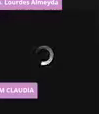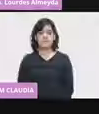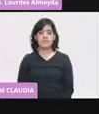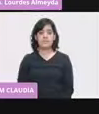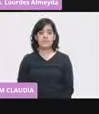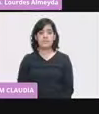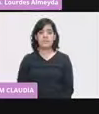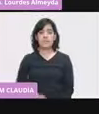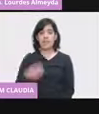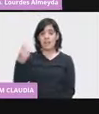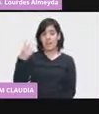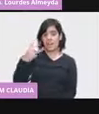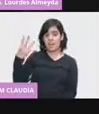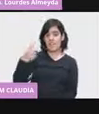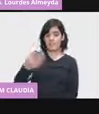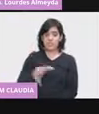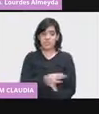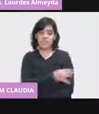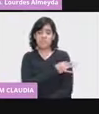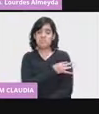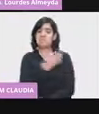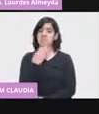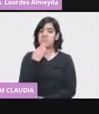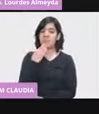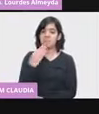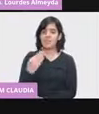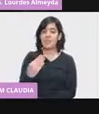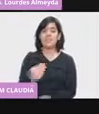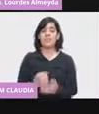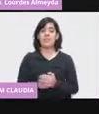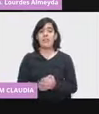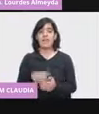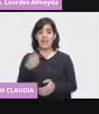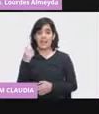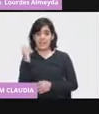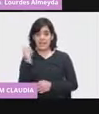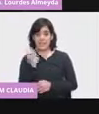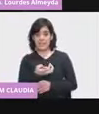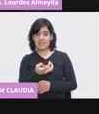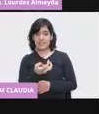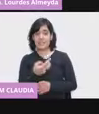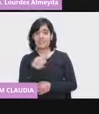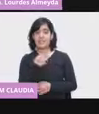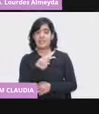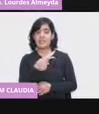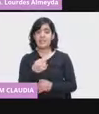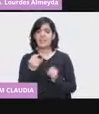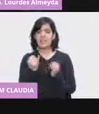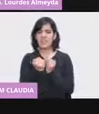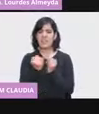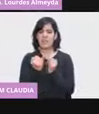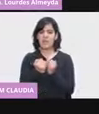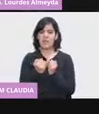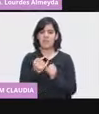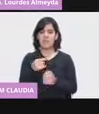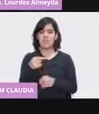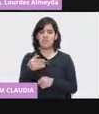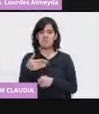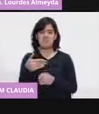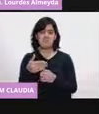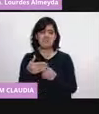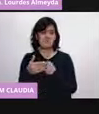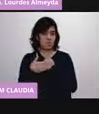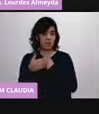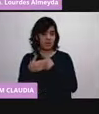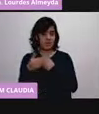vacunas. Y esta vacuna Sputnik V es parecida a la AstraZeneca. La próxima. Esta vacuna